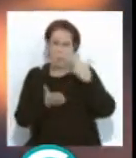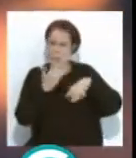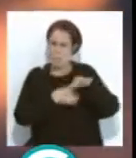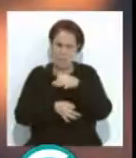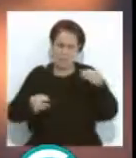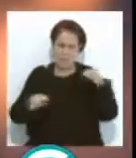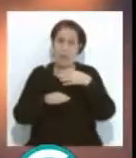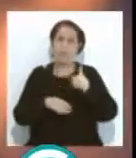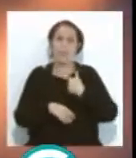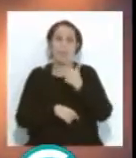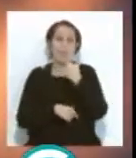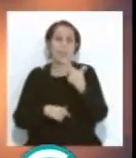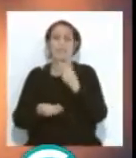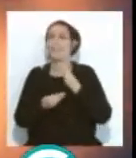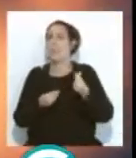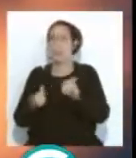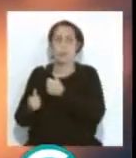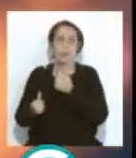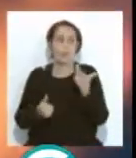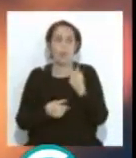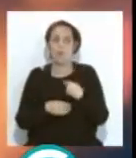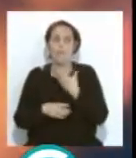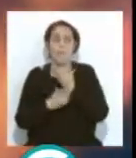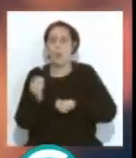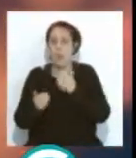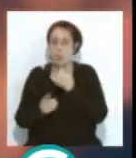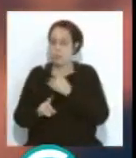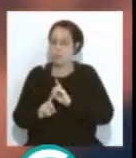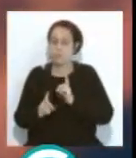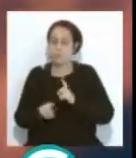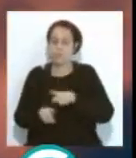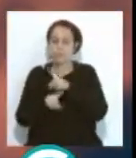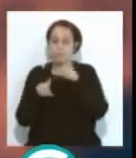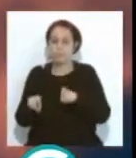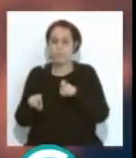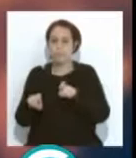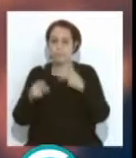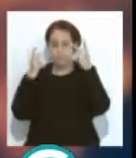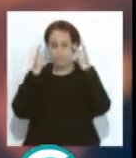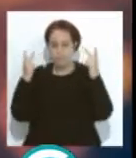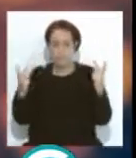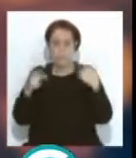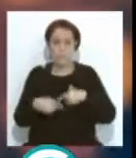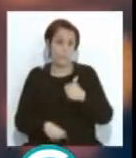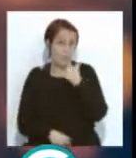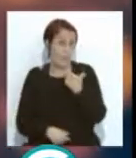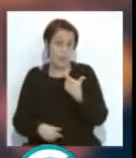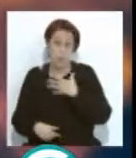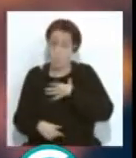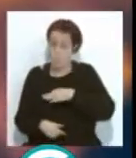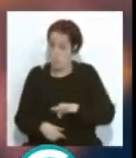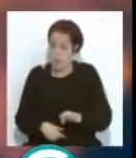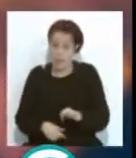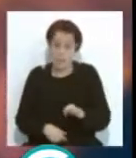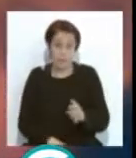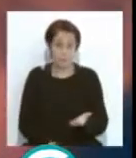complicarse ni tener la sensación de que le está fallando a nadie y es verdad que, bueno, lo que hay que esperar es que en la medida de lo posible que